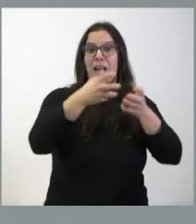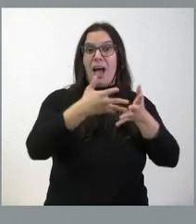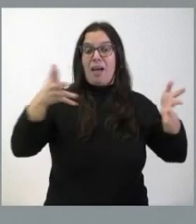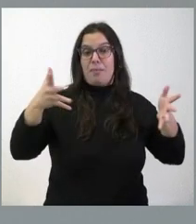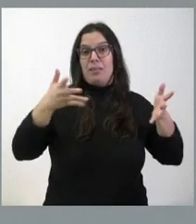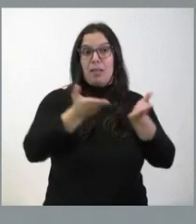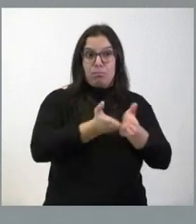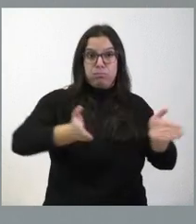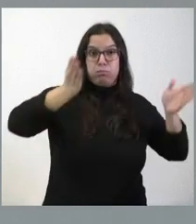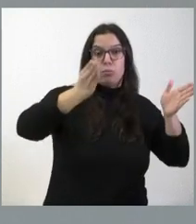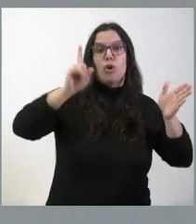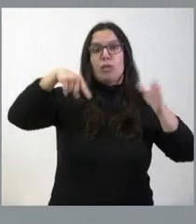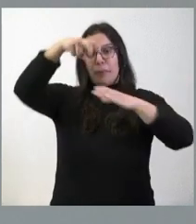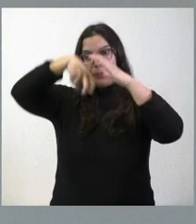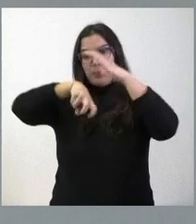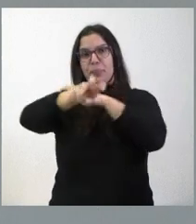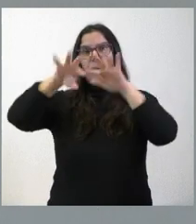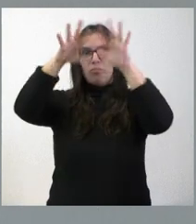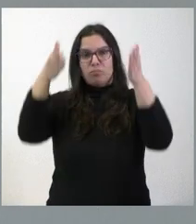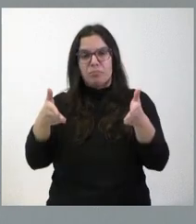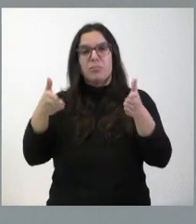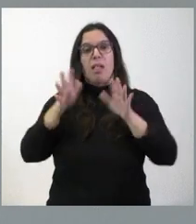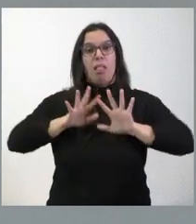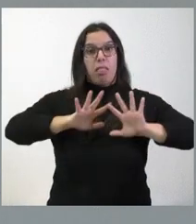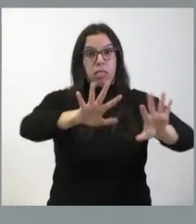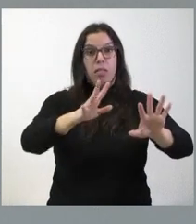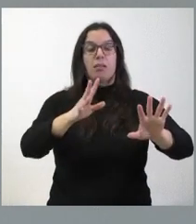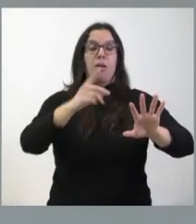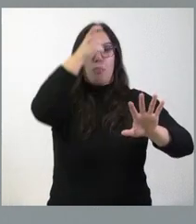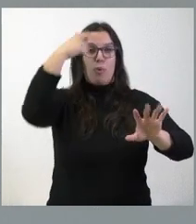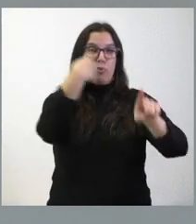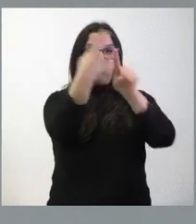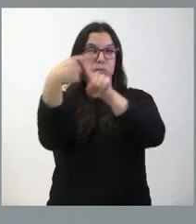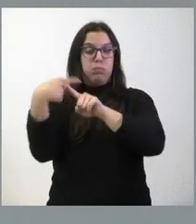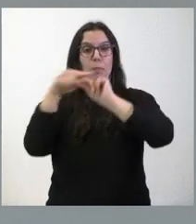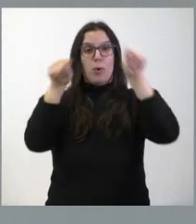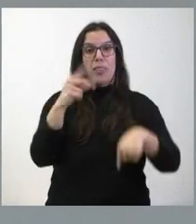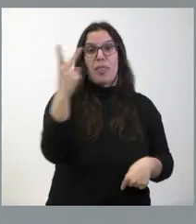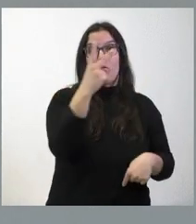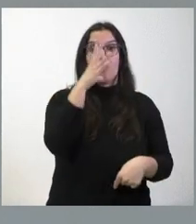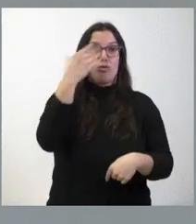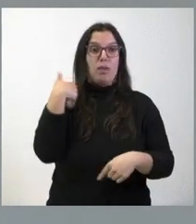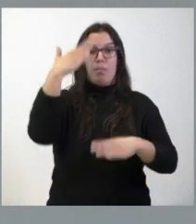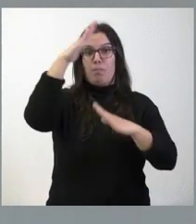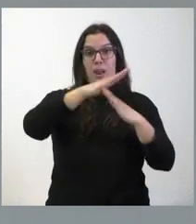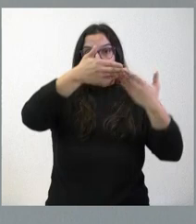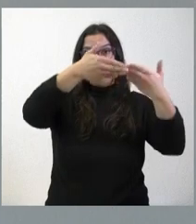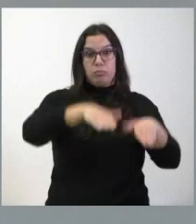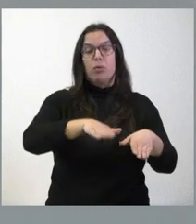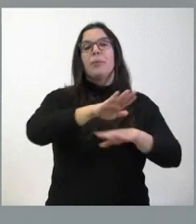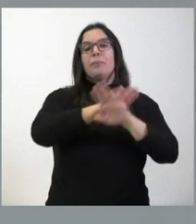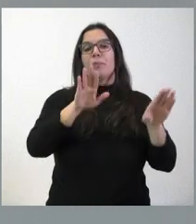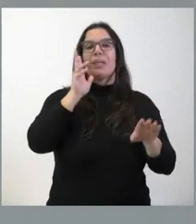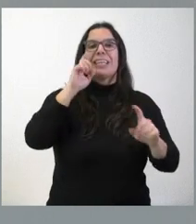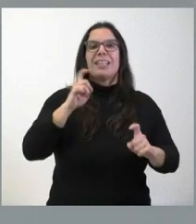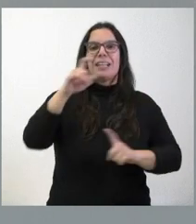instalaciones cerradas y abandonadas en diversas localidades de estas dos provincias, como consecuencia del fin de la actividad minera y buscando la restauración ambiental de